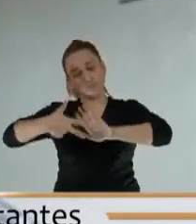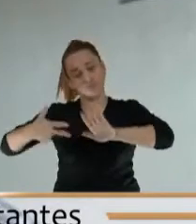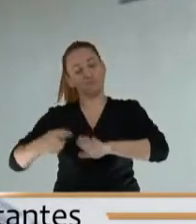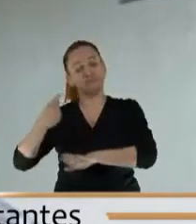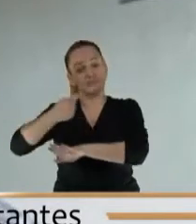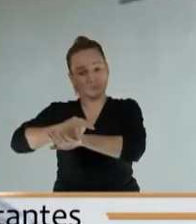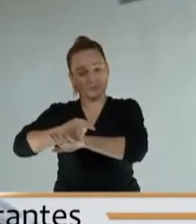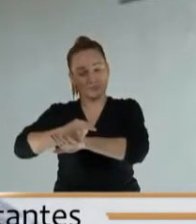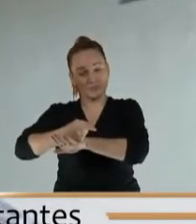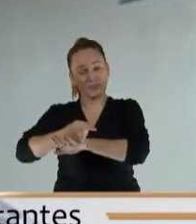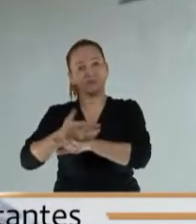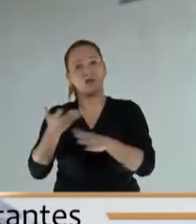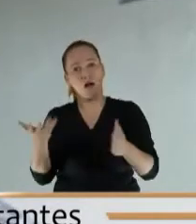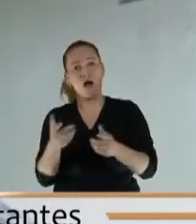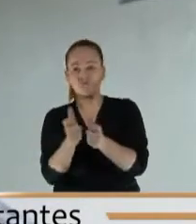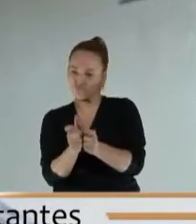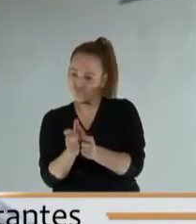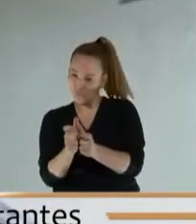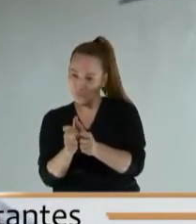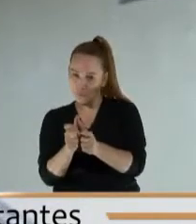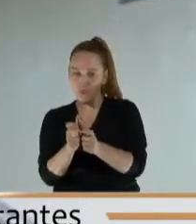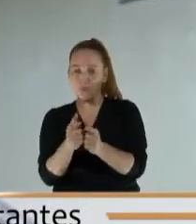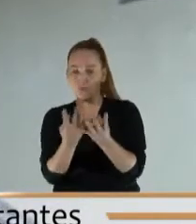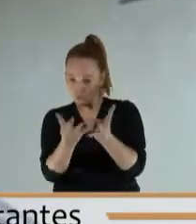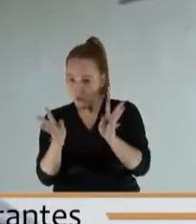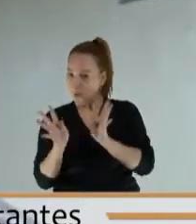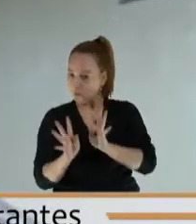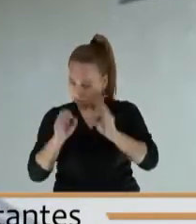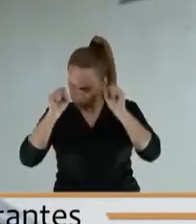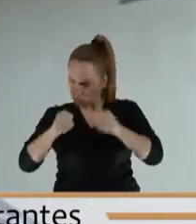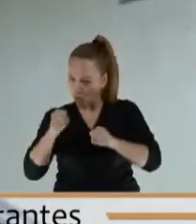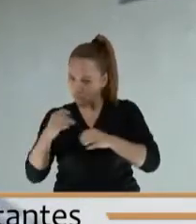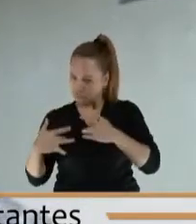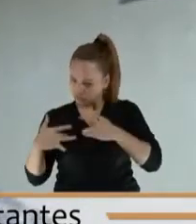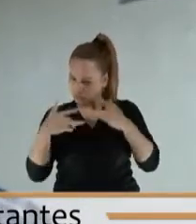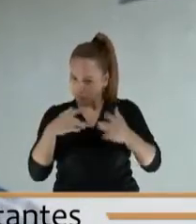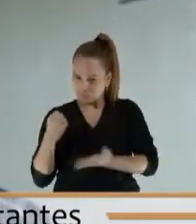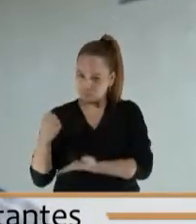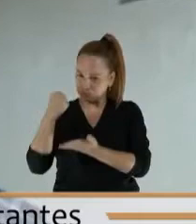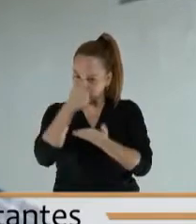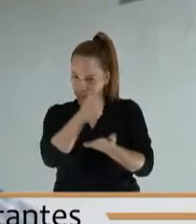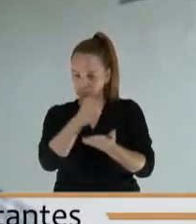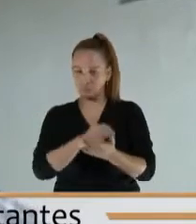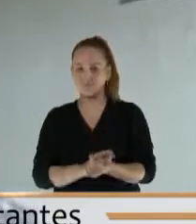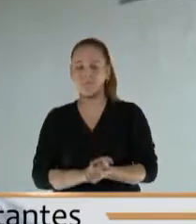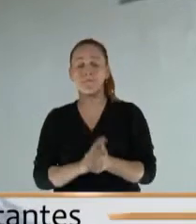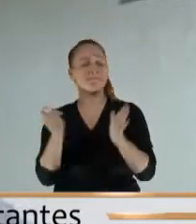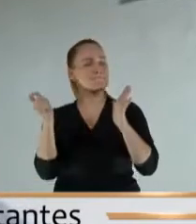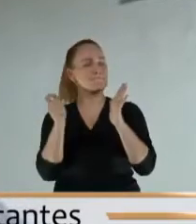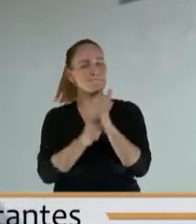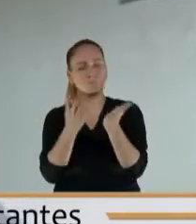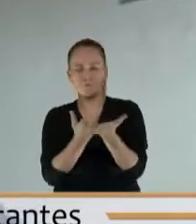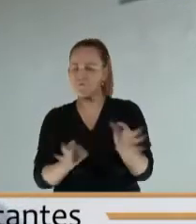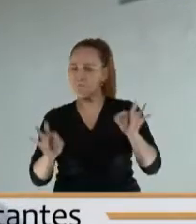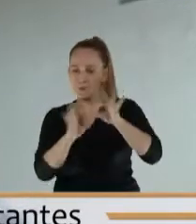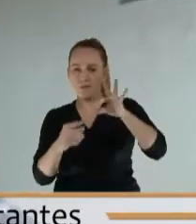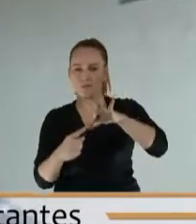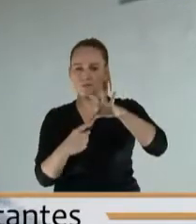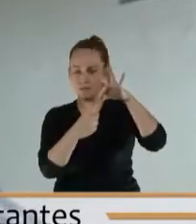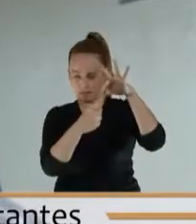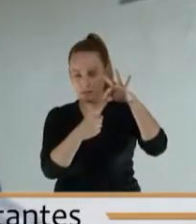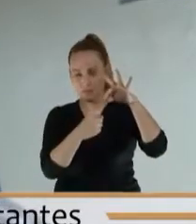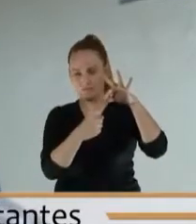que el Congreso puede intervenir en estos recursos. Ahora, de manera puntual, ya hablando de